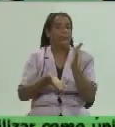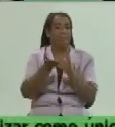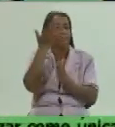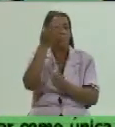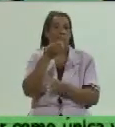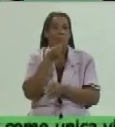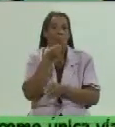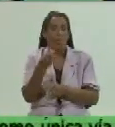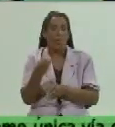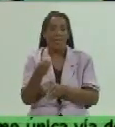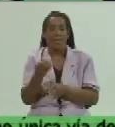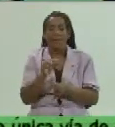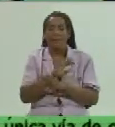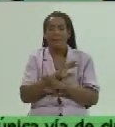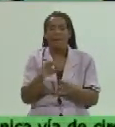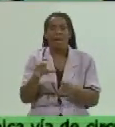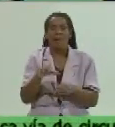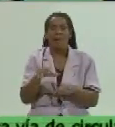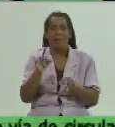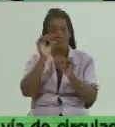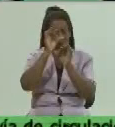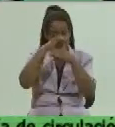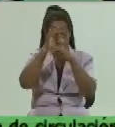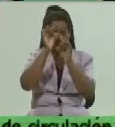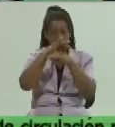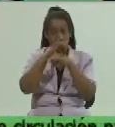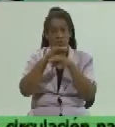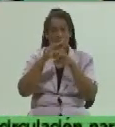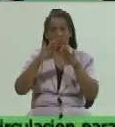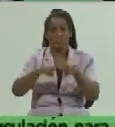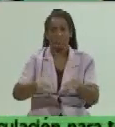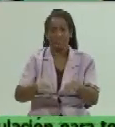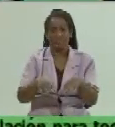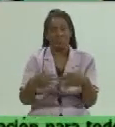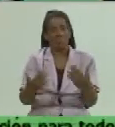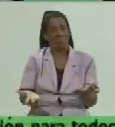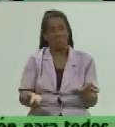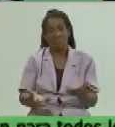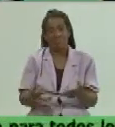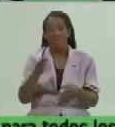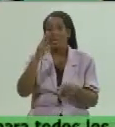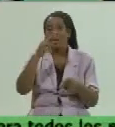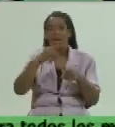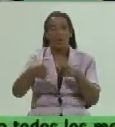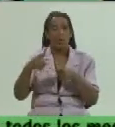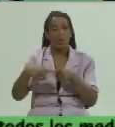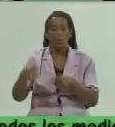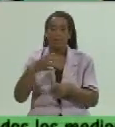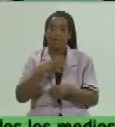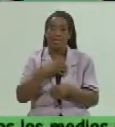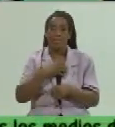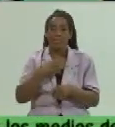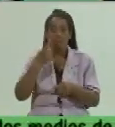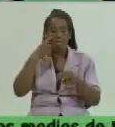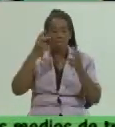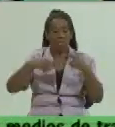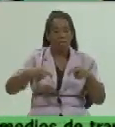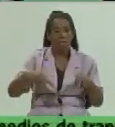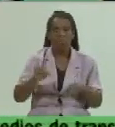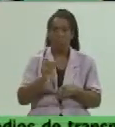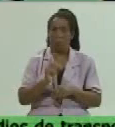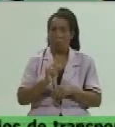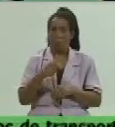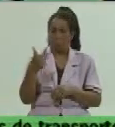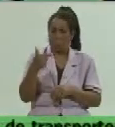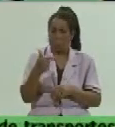colapsarlo en los laboratorios o distraer la atención de nuestros laboratorios y los recursos que tenemos a estudiar algo que sabemos que nos va a dar negativo.